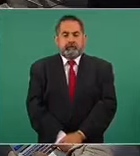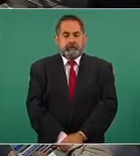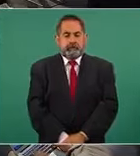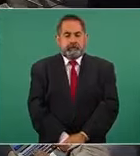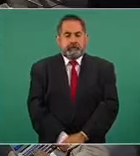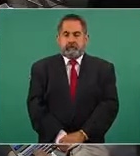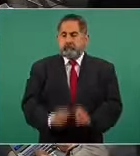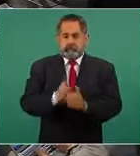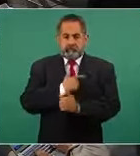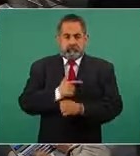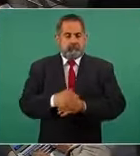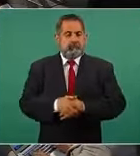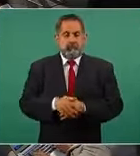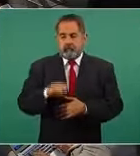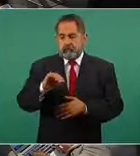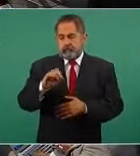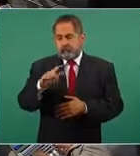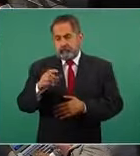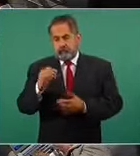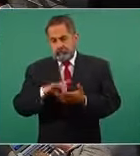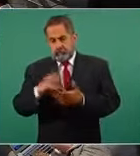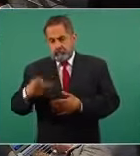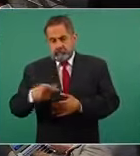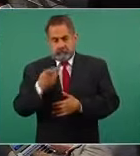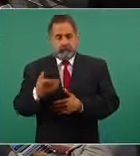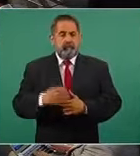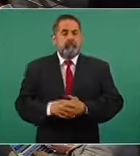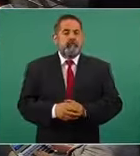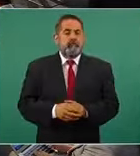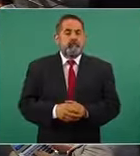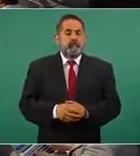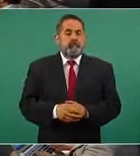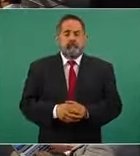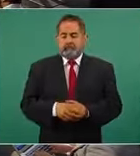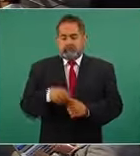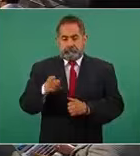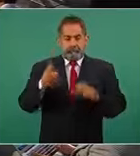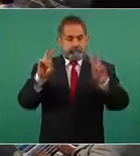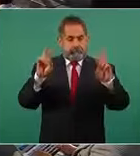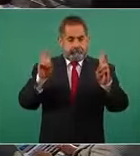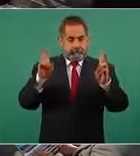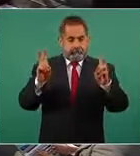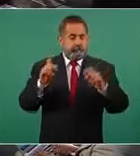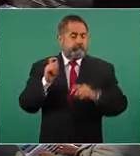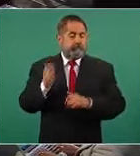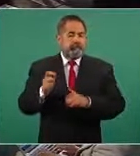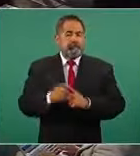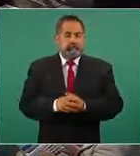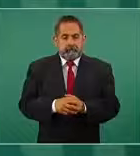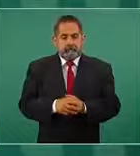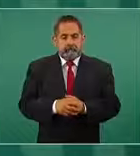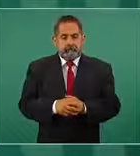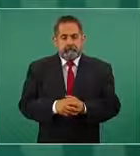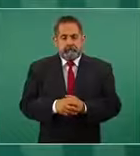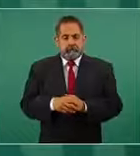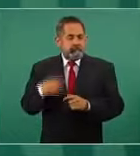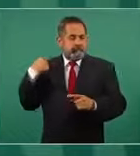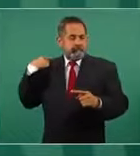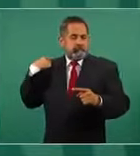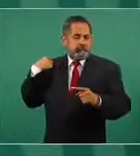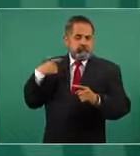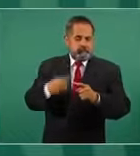Nuestro presidente, Miguel, muchas gracias por la pregunta. Este tema lo hemos mantenido en atención a lo largo de toda la pandemia.